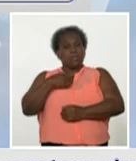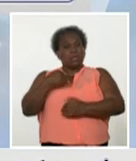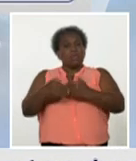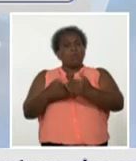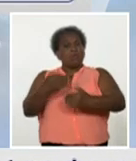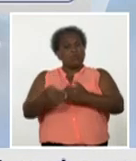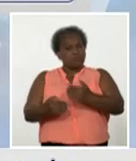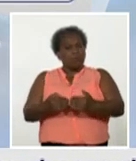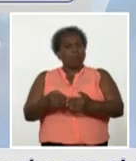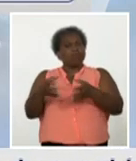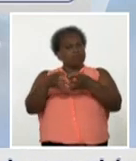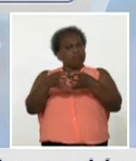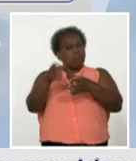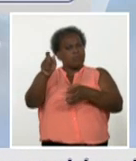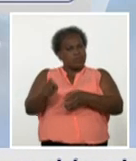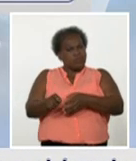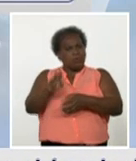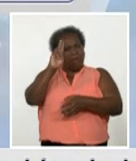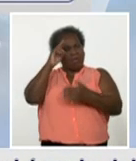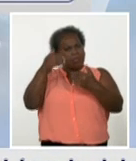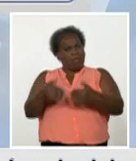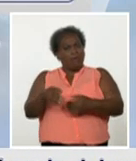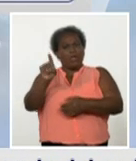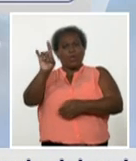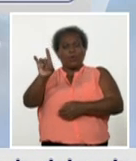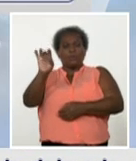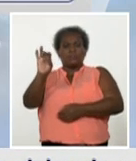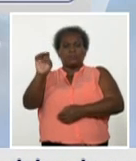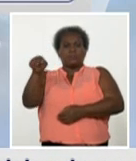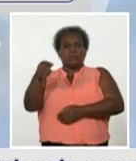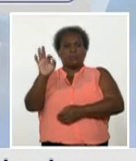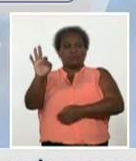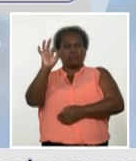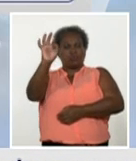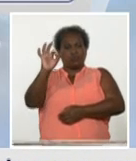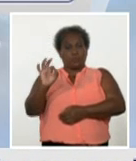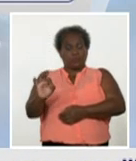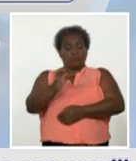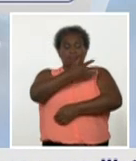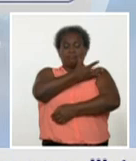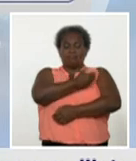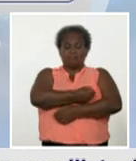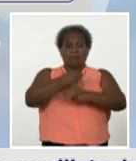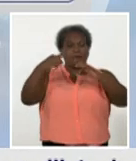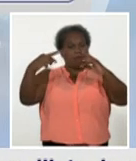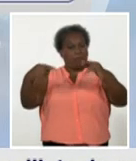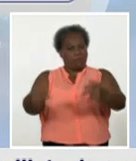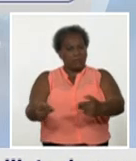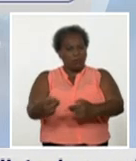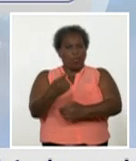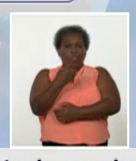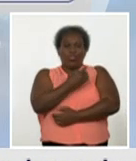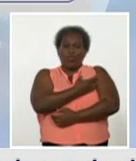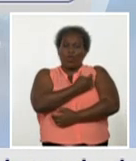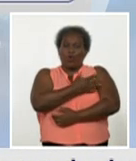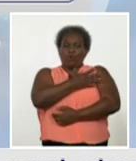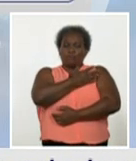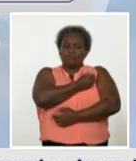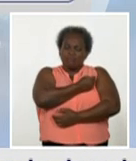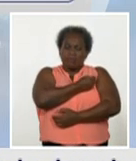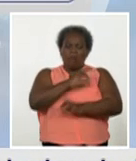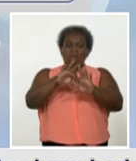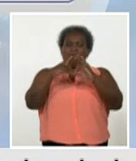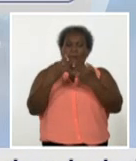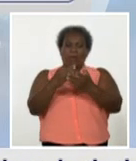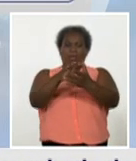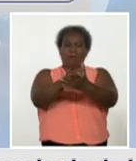estable el 97,8 por ciento lamentamos y reiteramos nuestras condolencias a los familiares